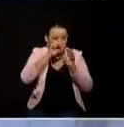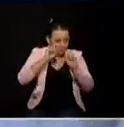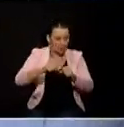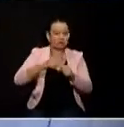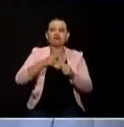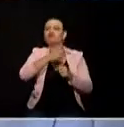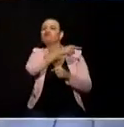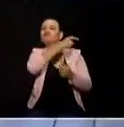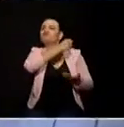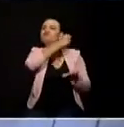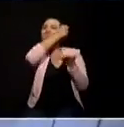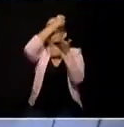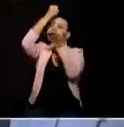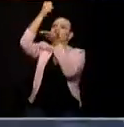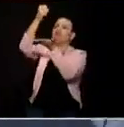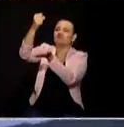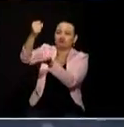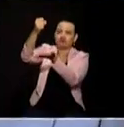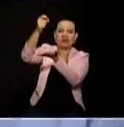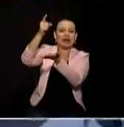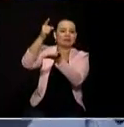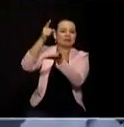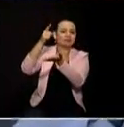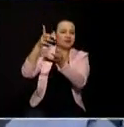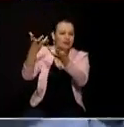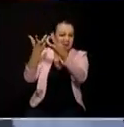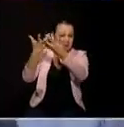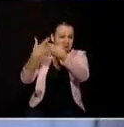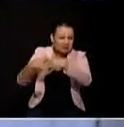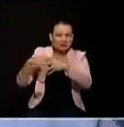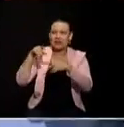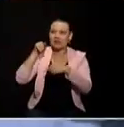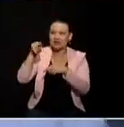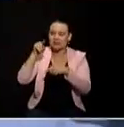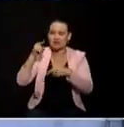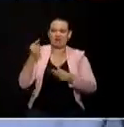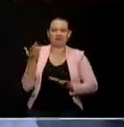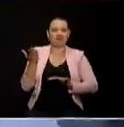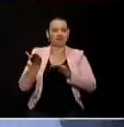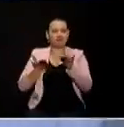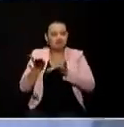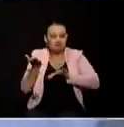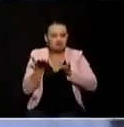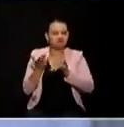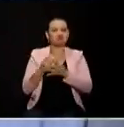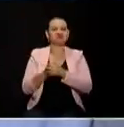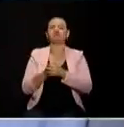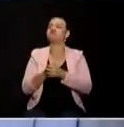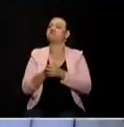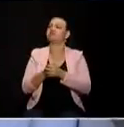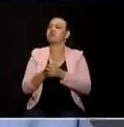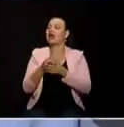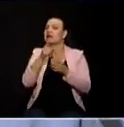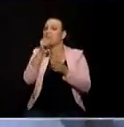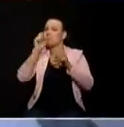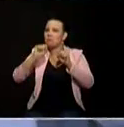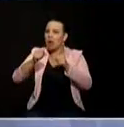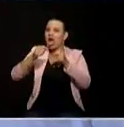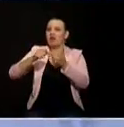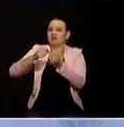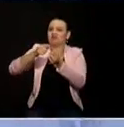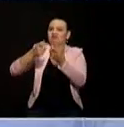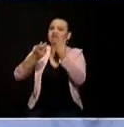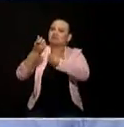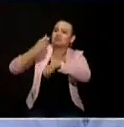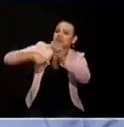y llevarlos a una empresa que produzca servicios y que produzca beneficios que incrementen o que sostengan los niveles